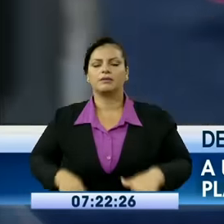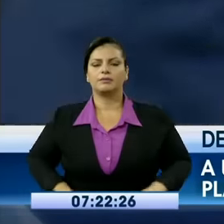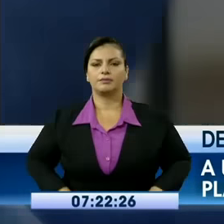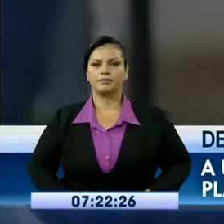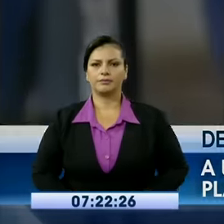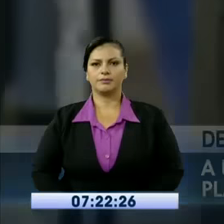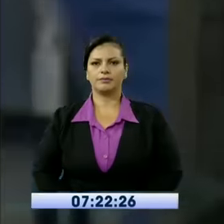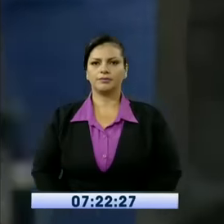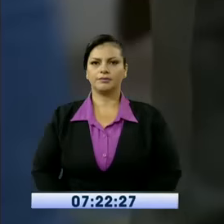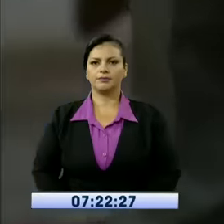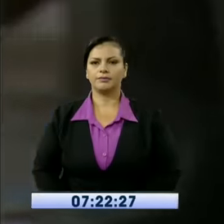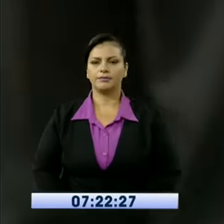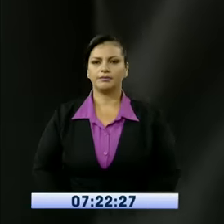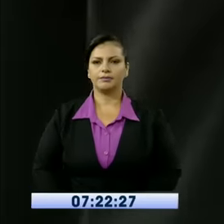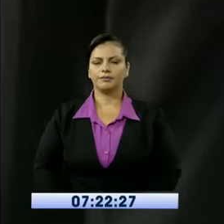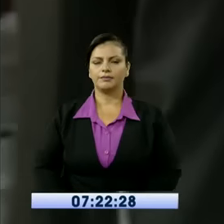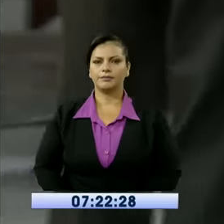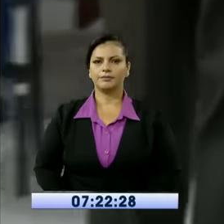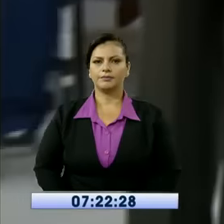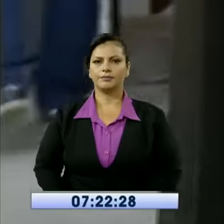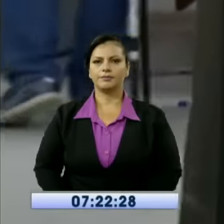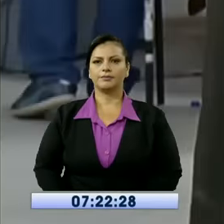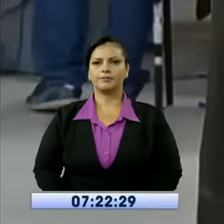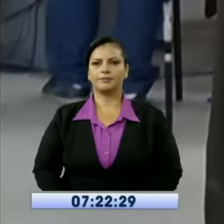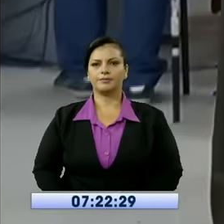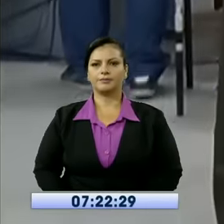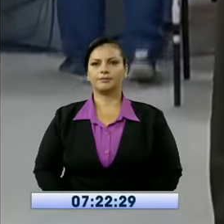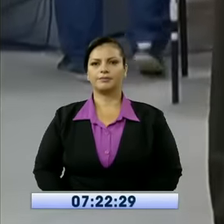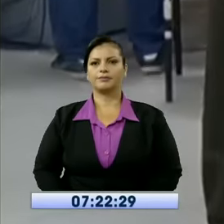Informó Jorge Salazar.